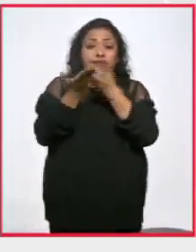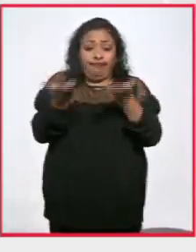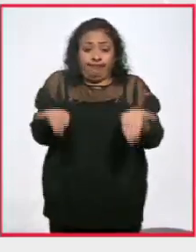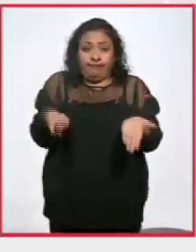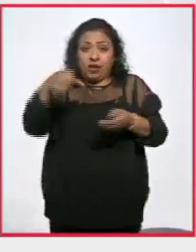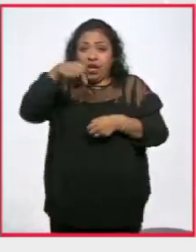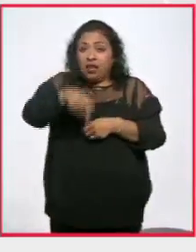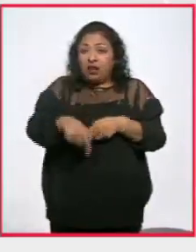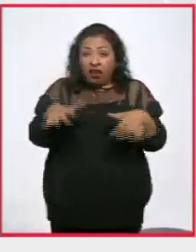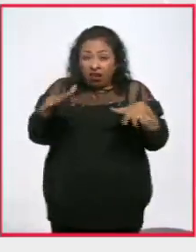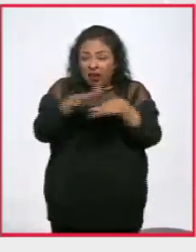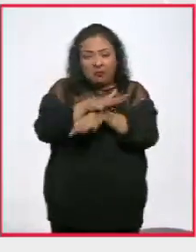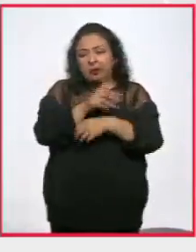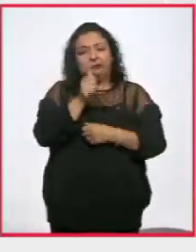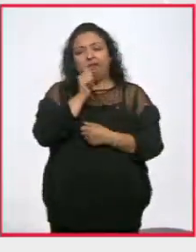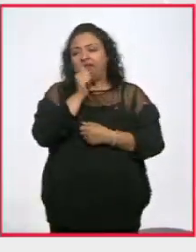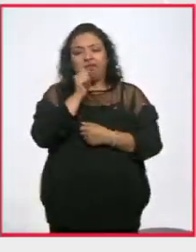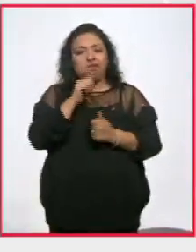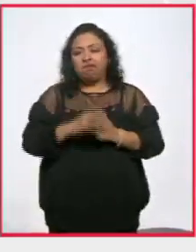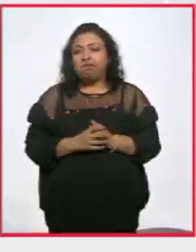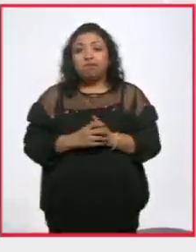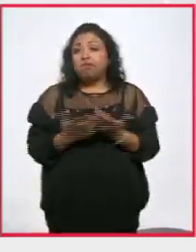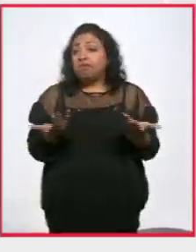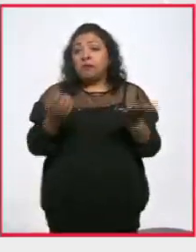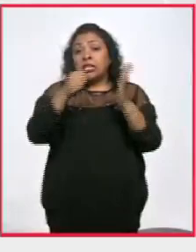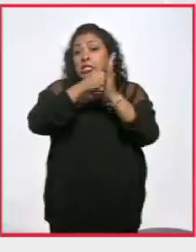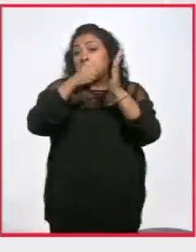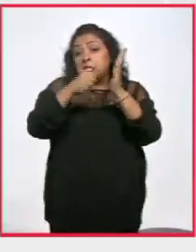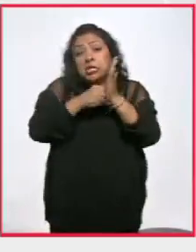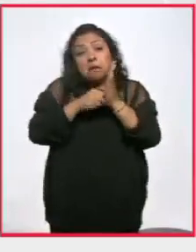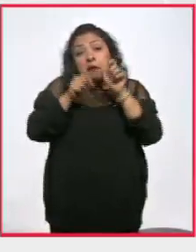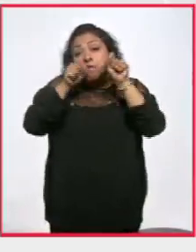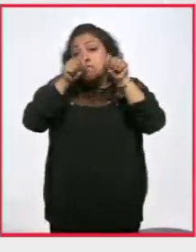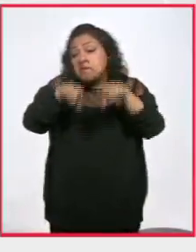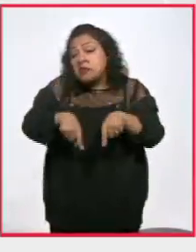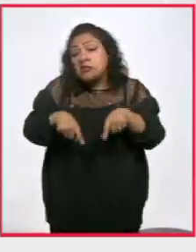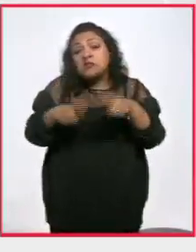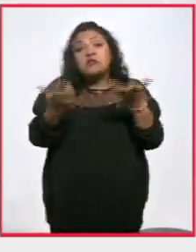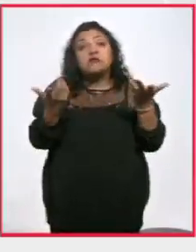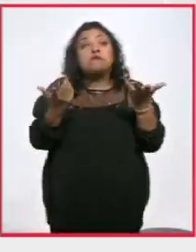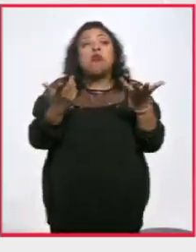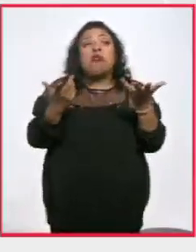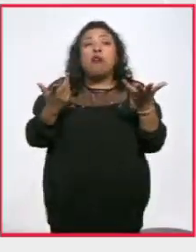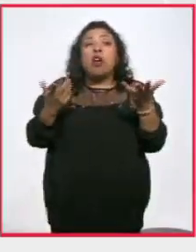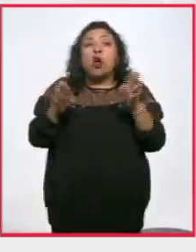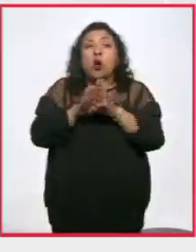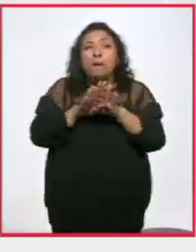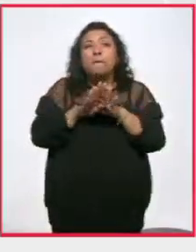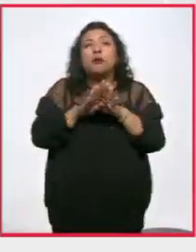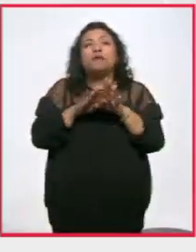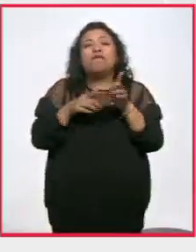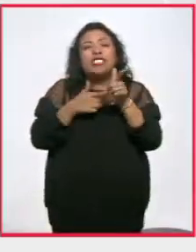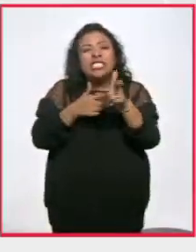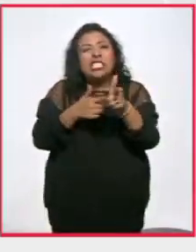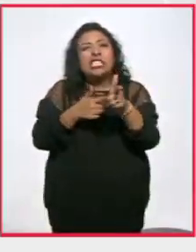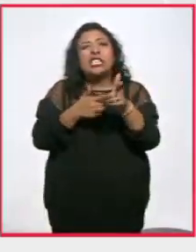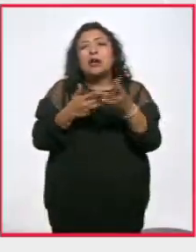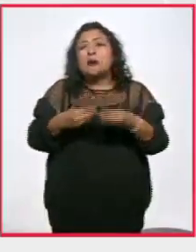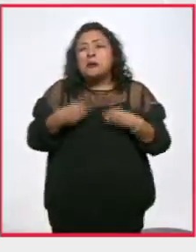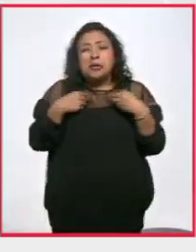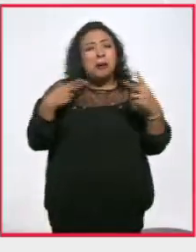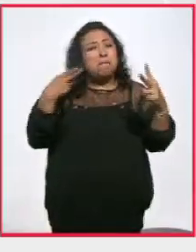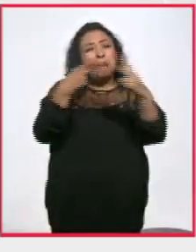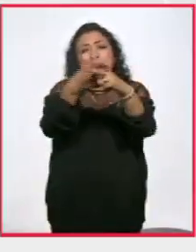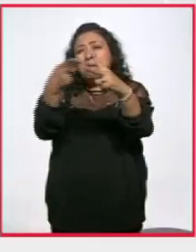Las cosas no han cambiado, el sistema, pues, sigue aniquilando la vida,